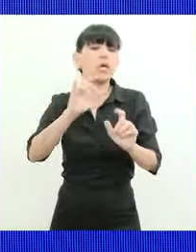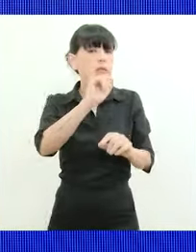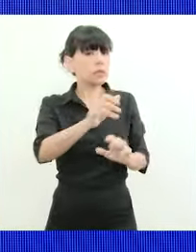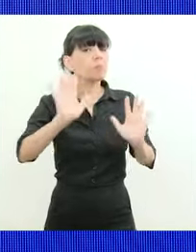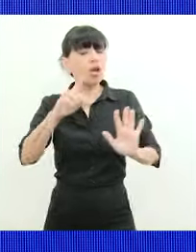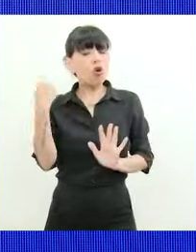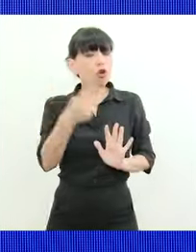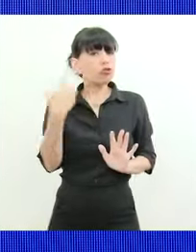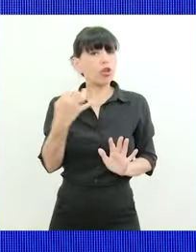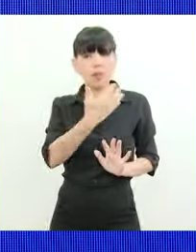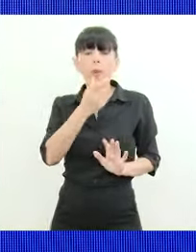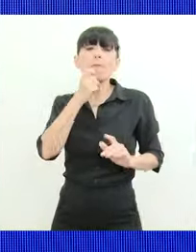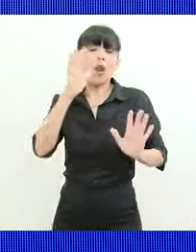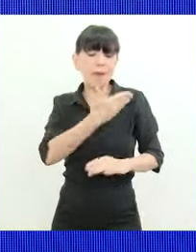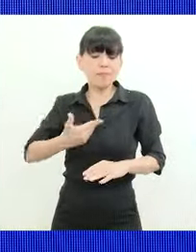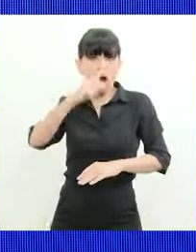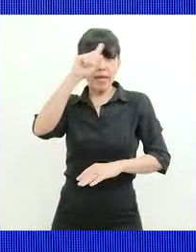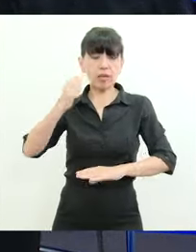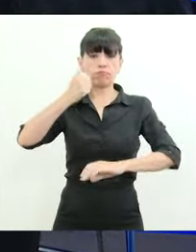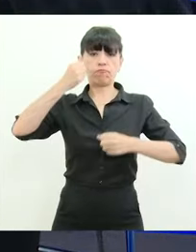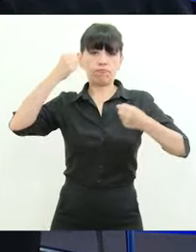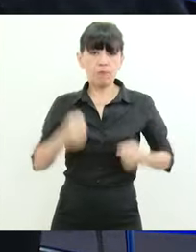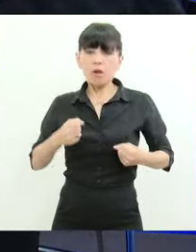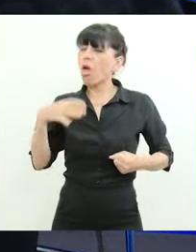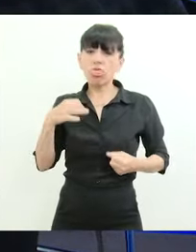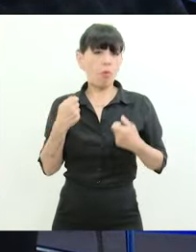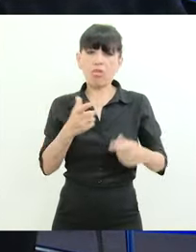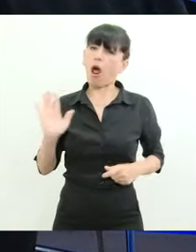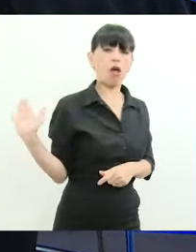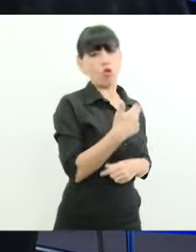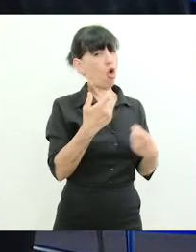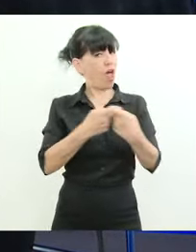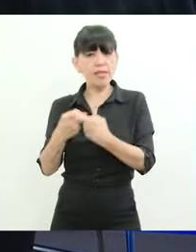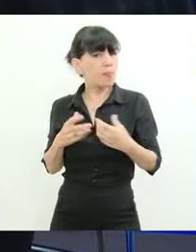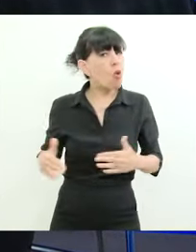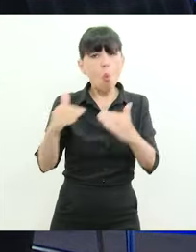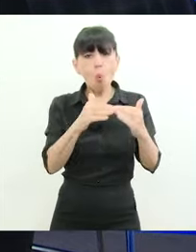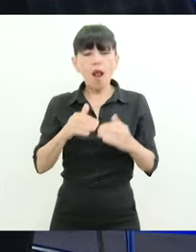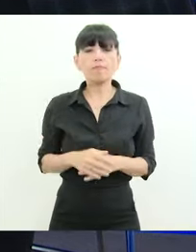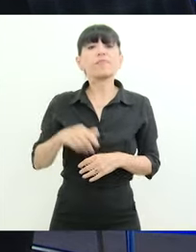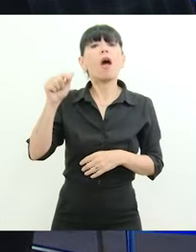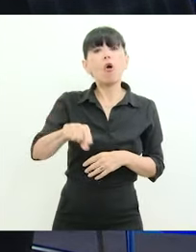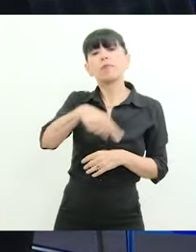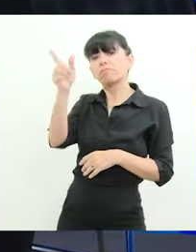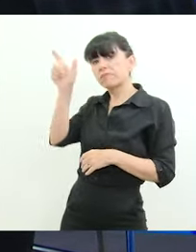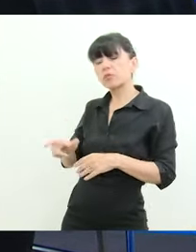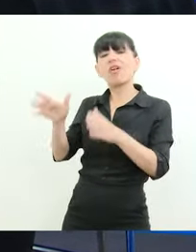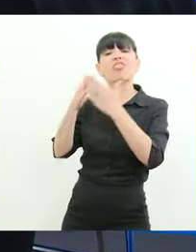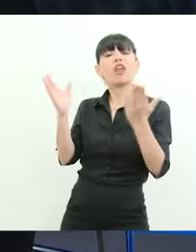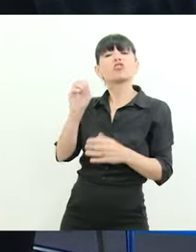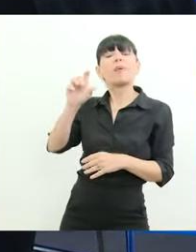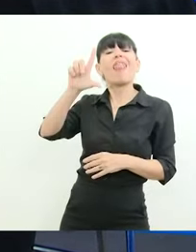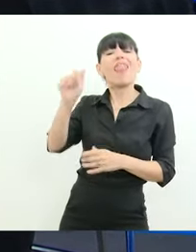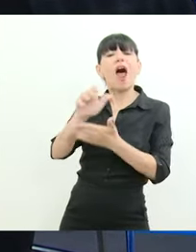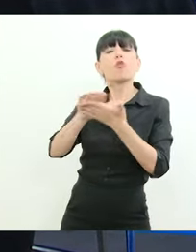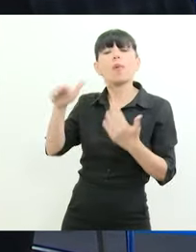tener la firmeza desde el Estado para que sea para todos. Bueno, vamos a presentar ahora a El Diario La Nueva. ¿Cómo te va,